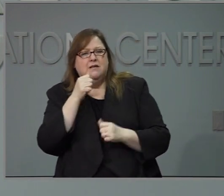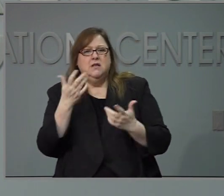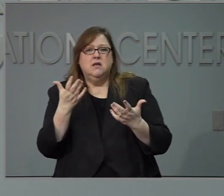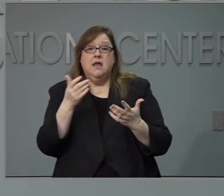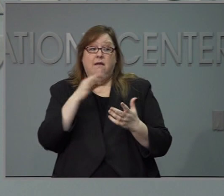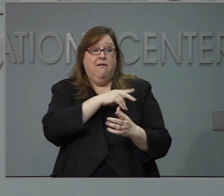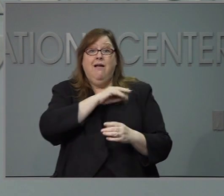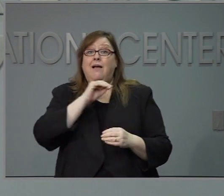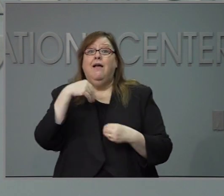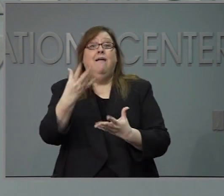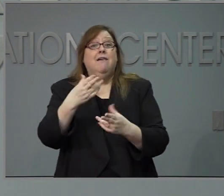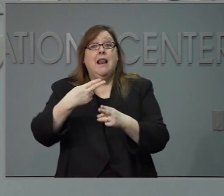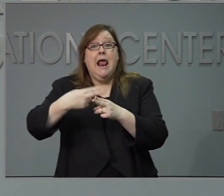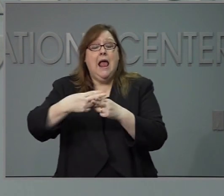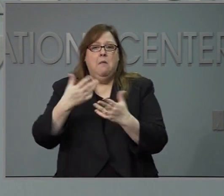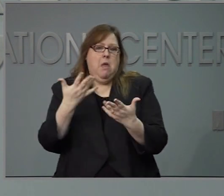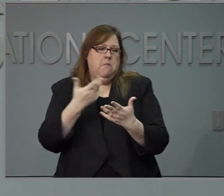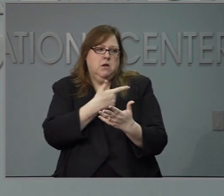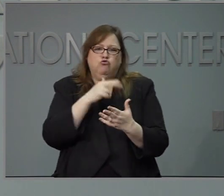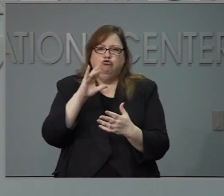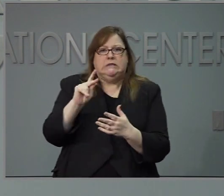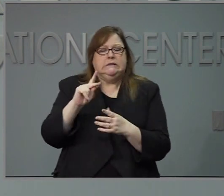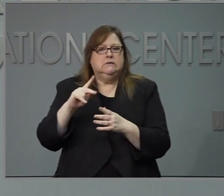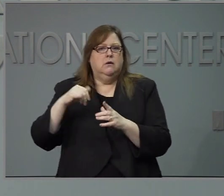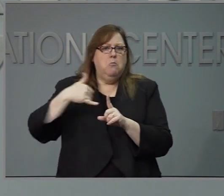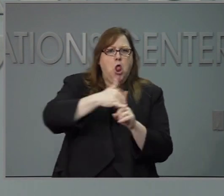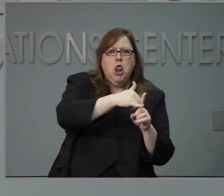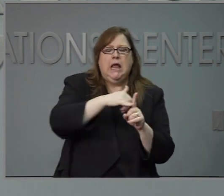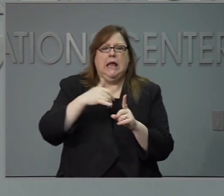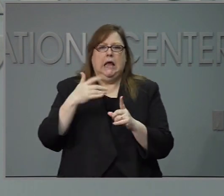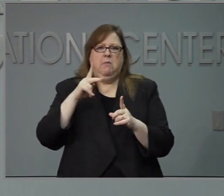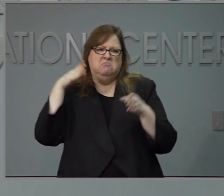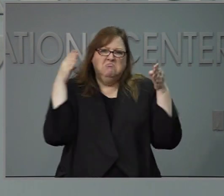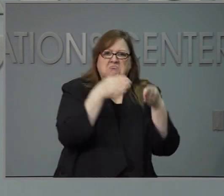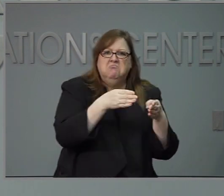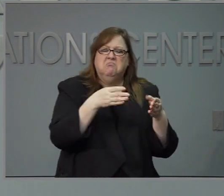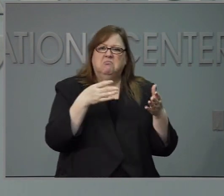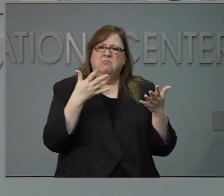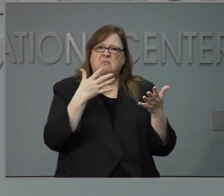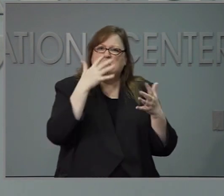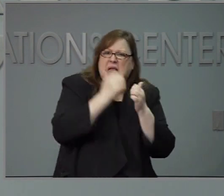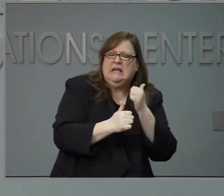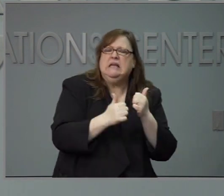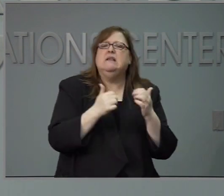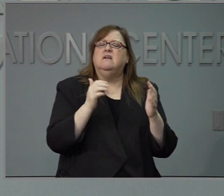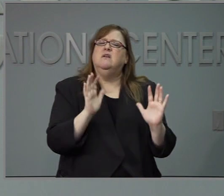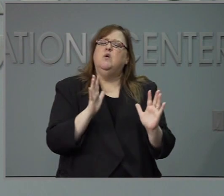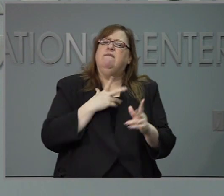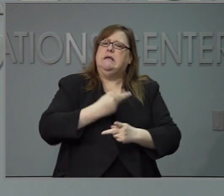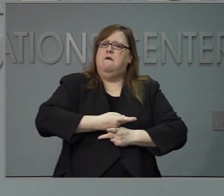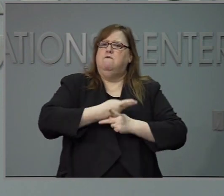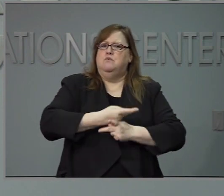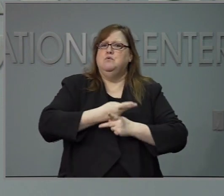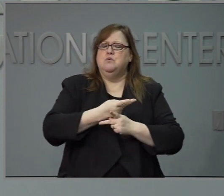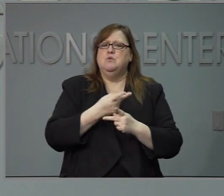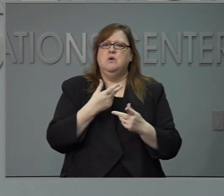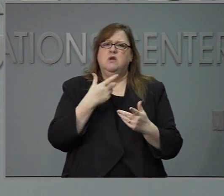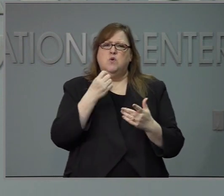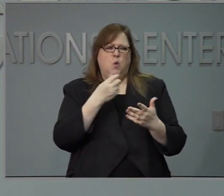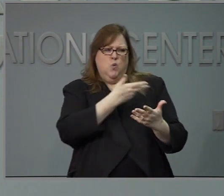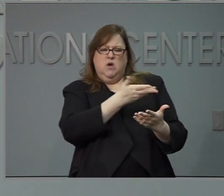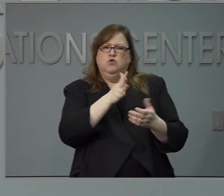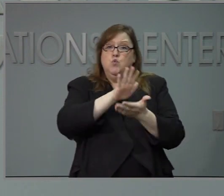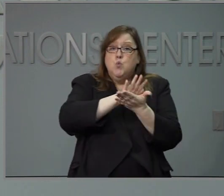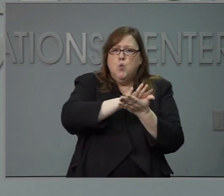personas y así es de que las escuelas los distritos escolares van a tener que trabajar para ver cómo van a